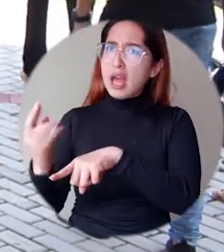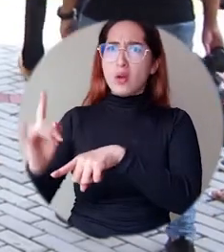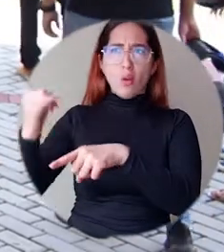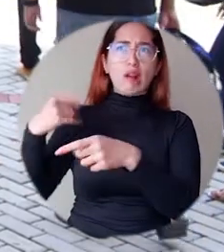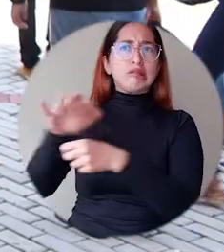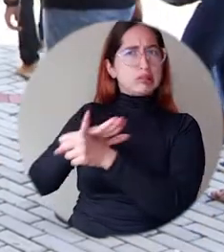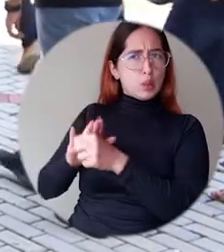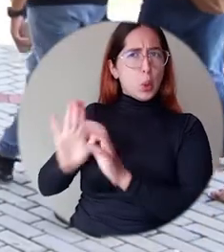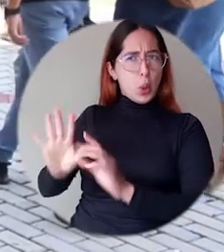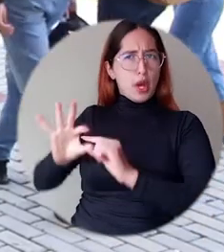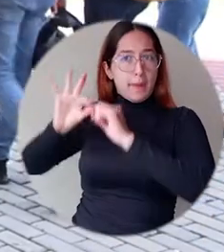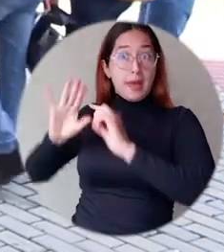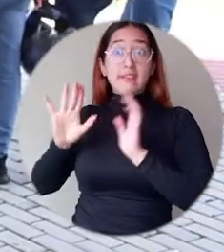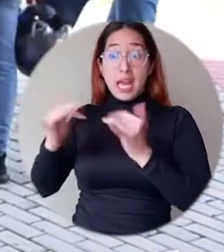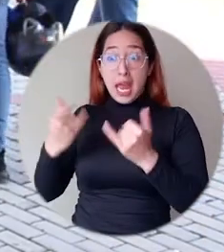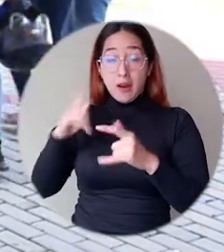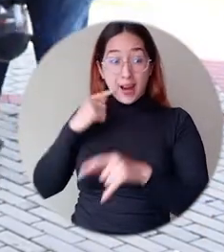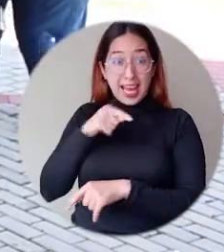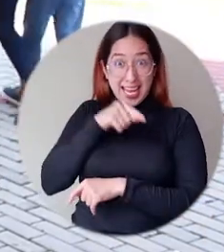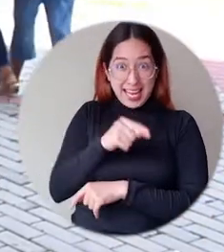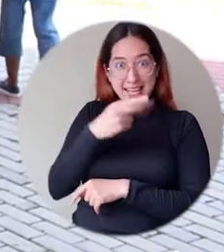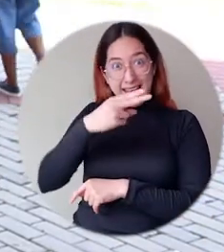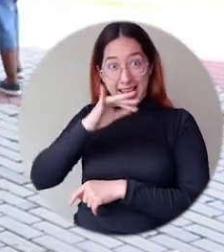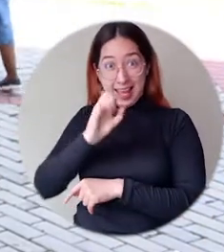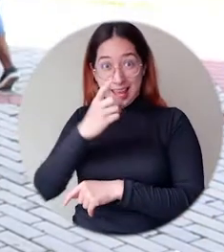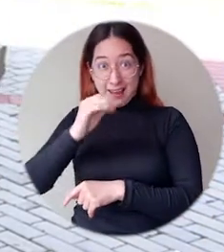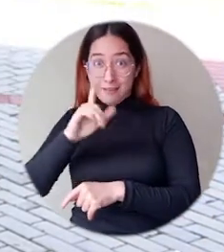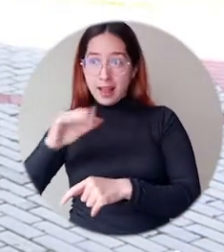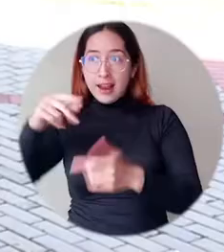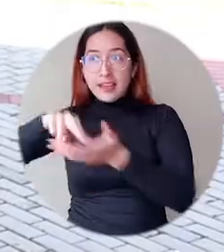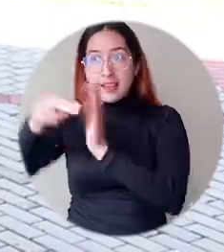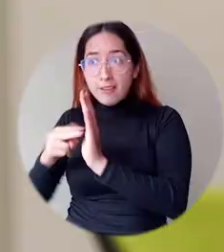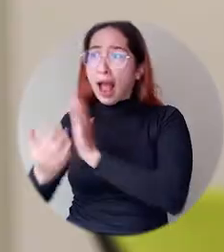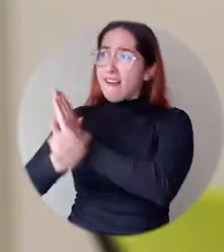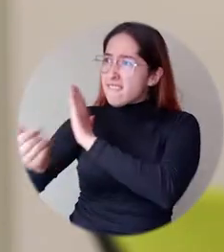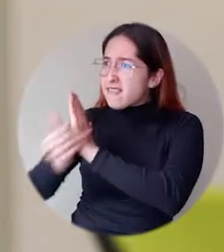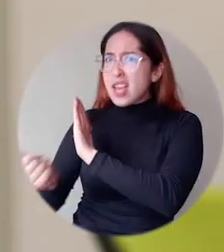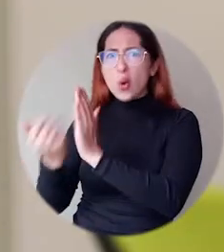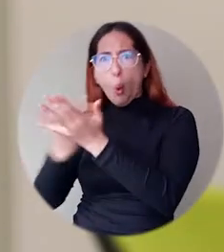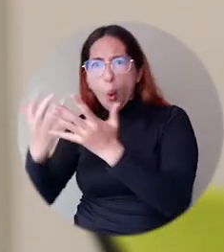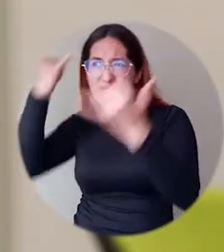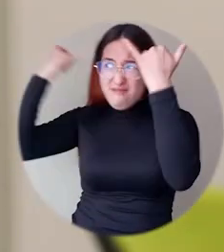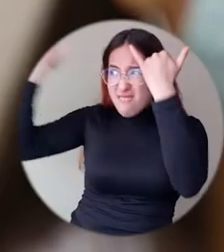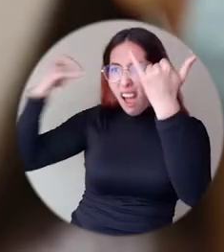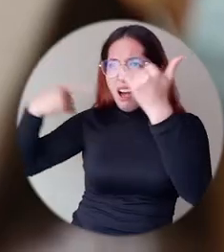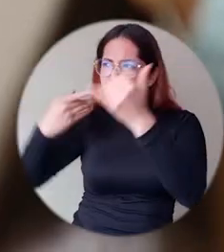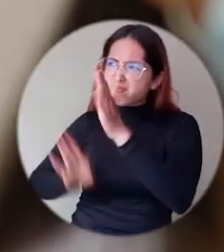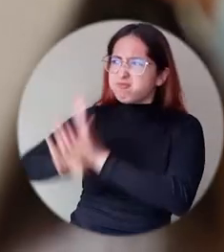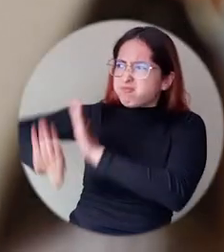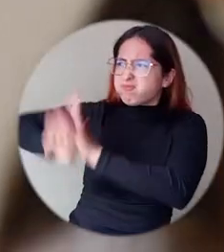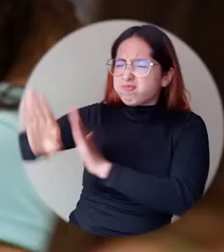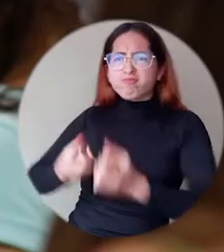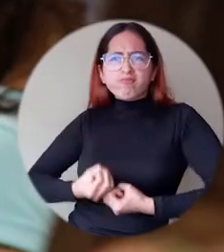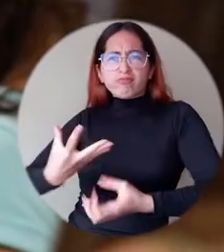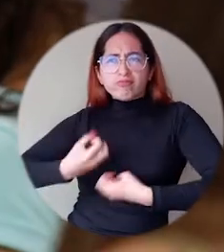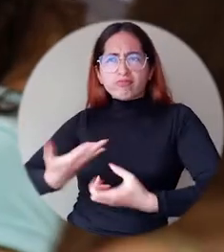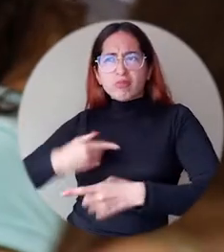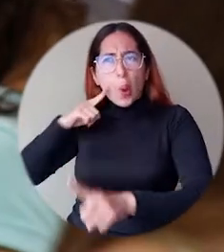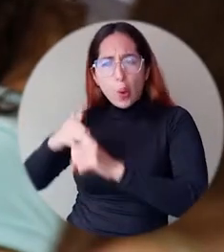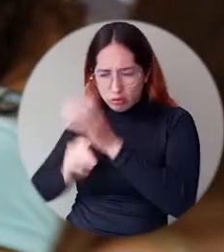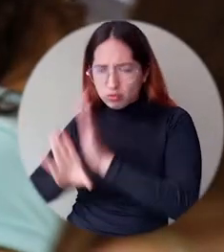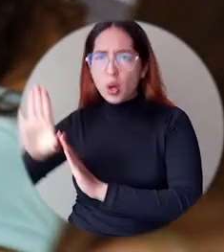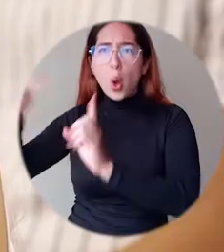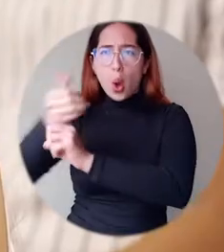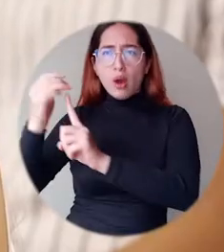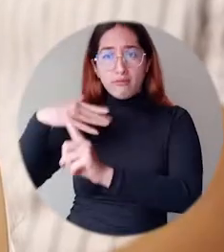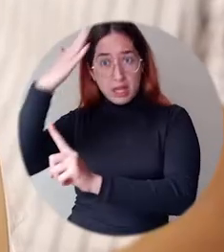repitencia y readmisión. El High Flyers es un estudiante que potencia sus recursos, que potencia todas sus habilidades para